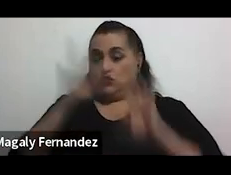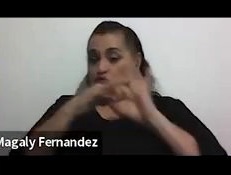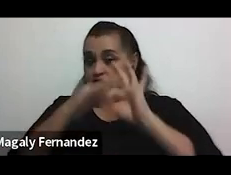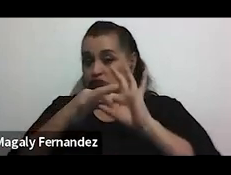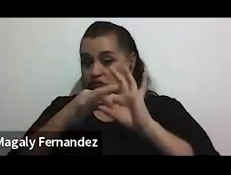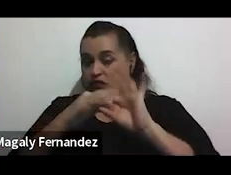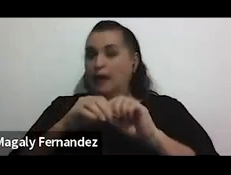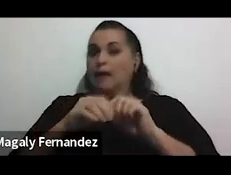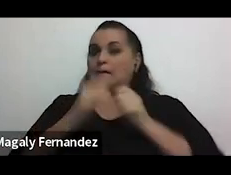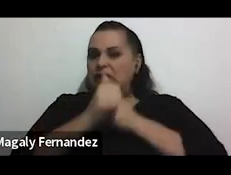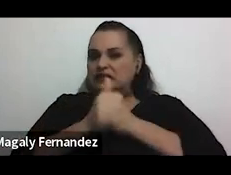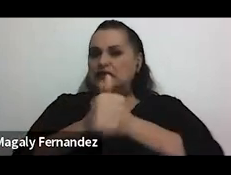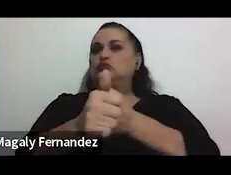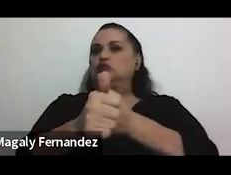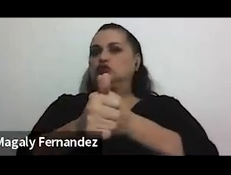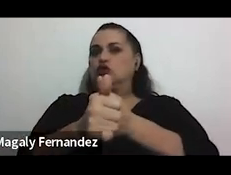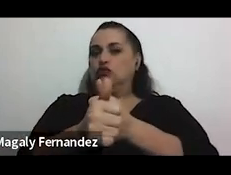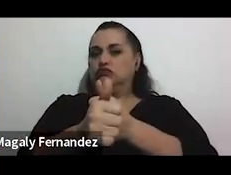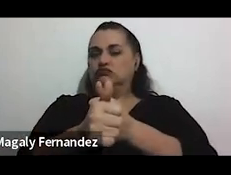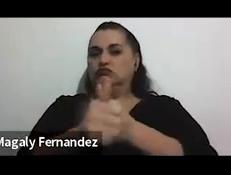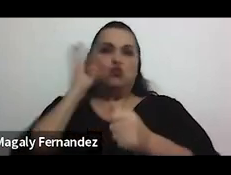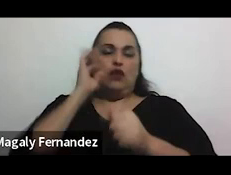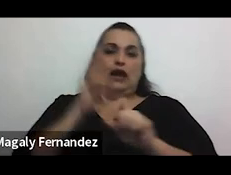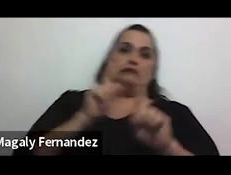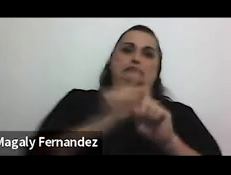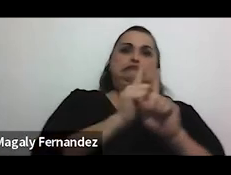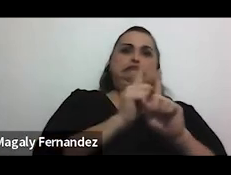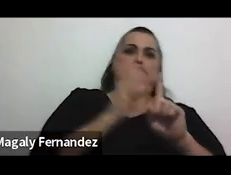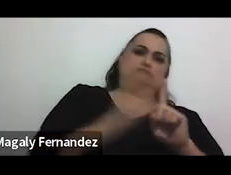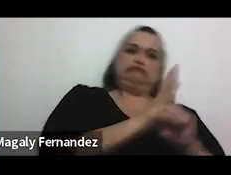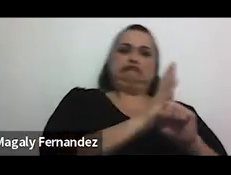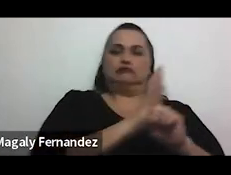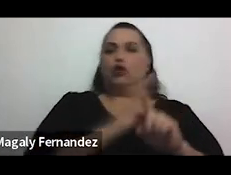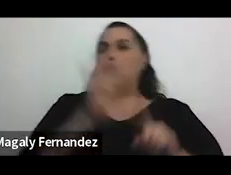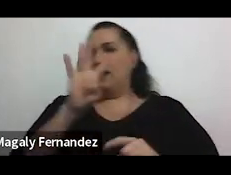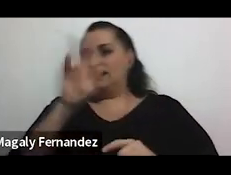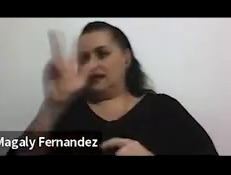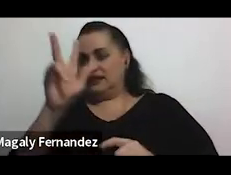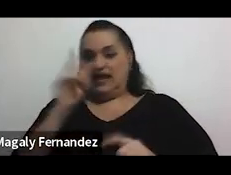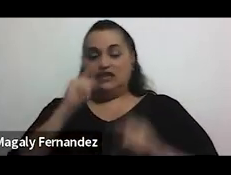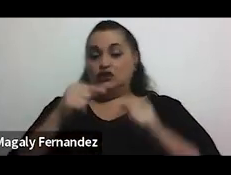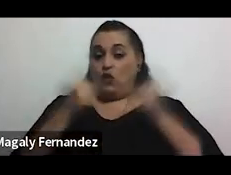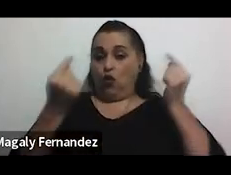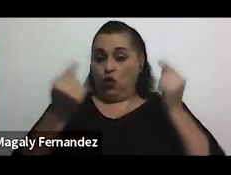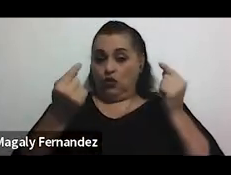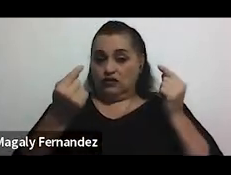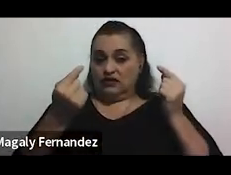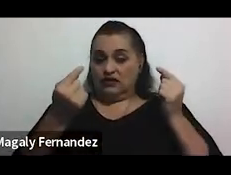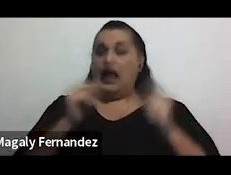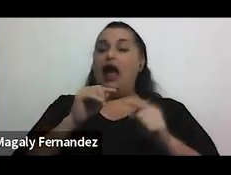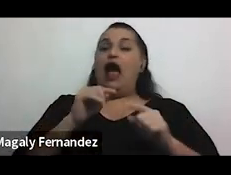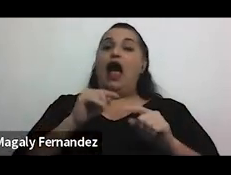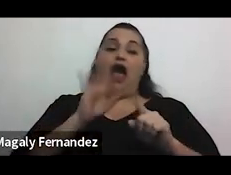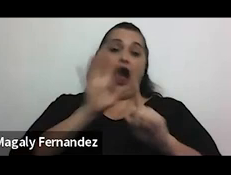persecución o acorralamiento 43 contra la infracción contra el acoso sexual